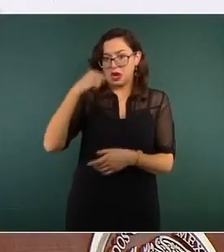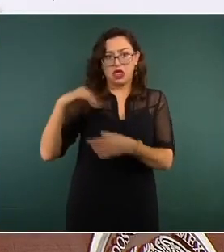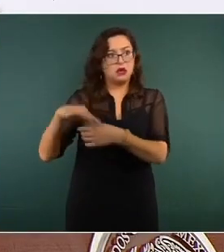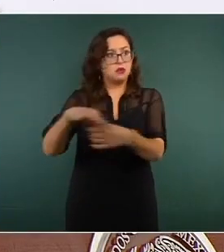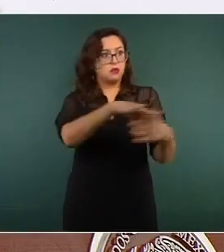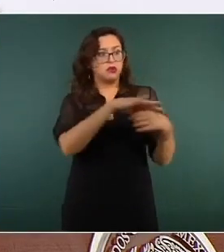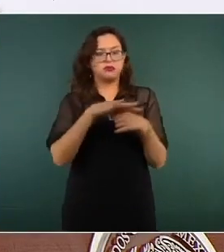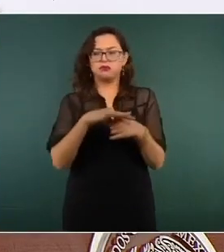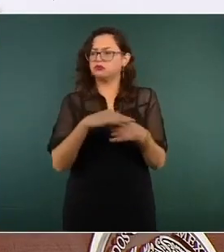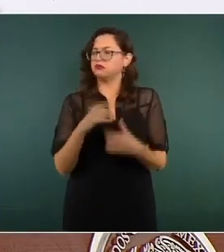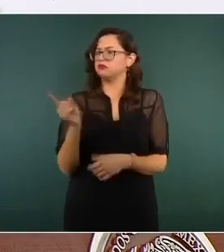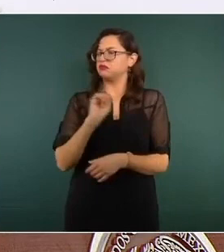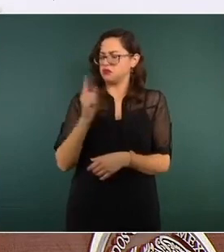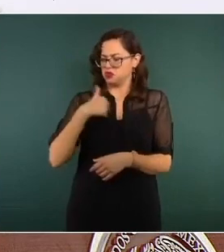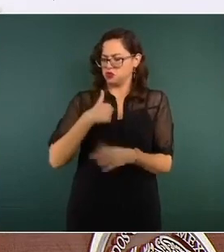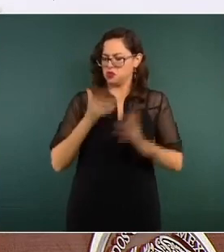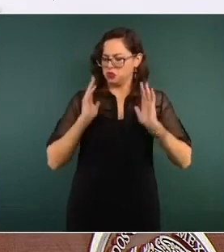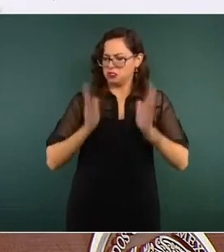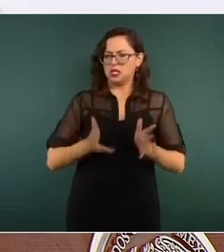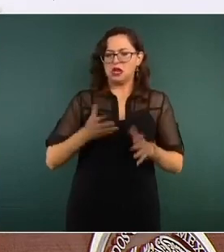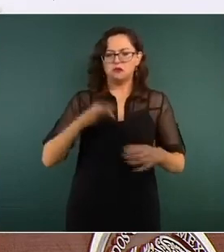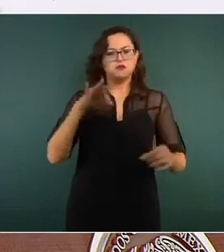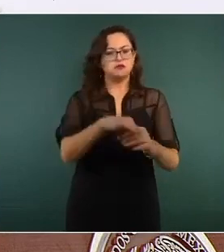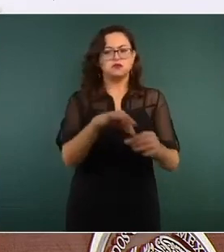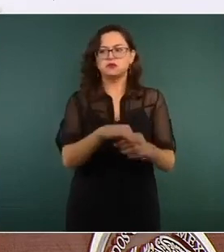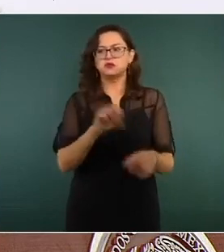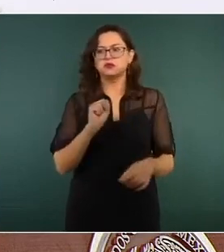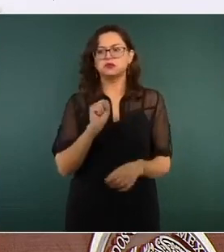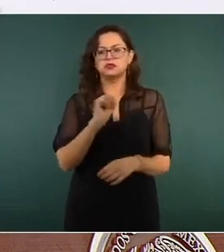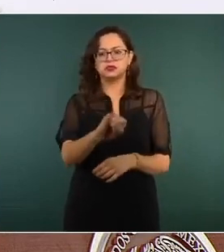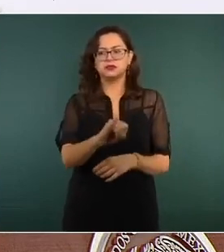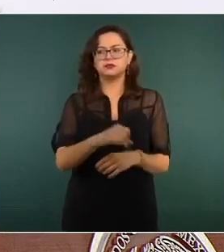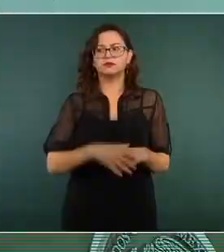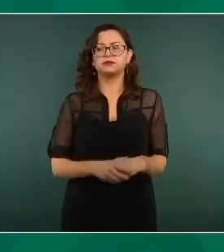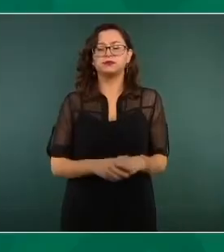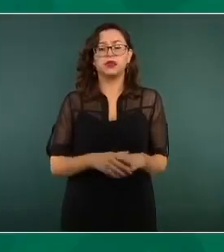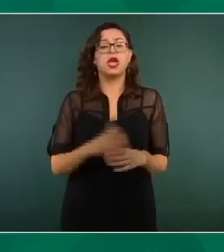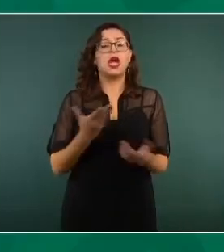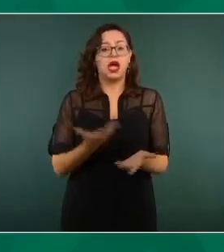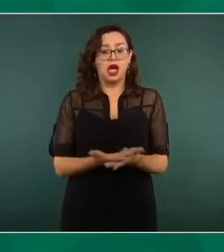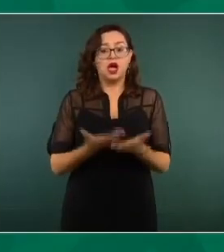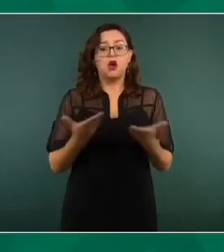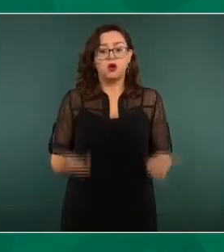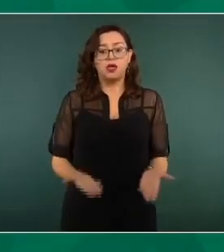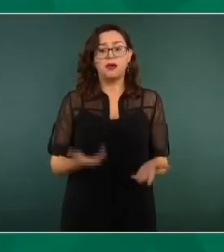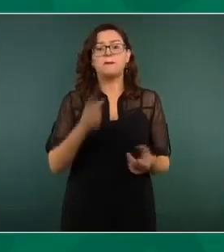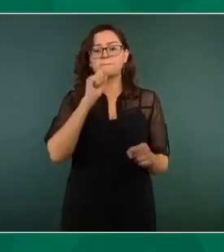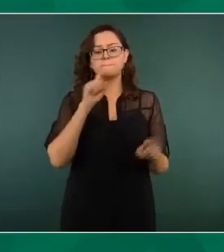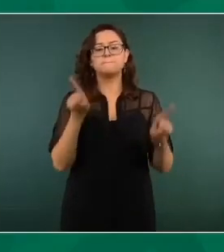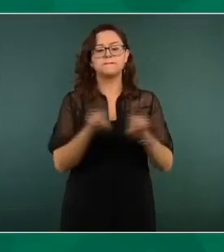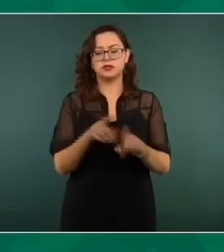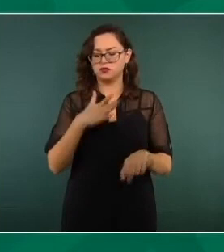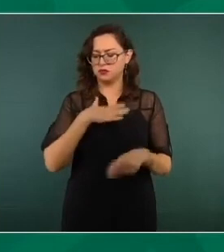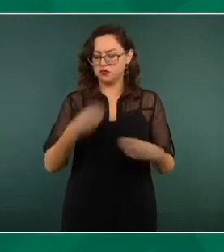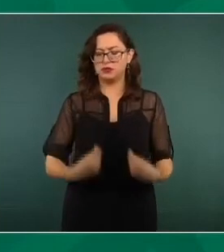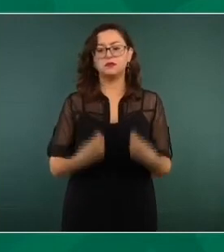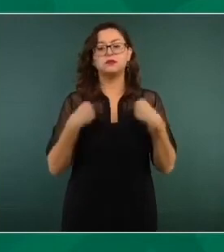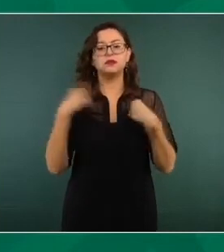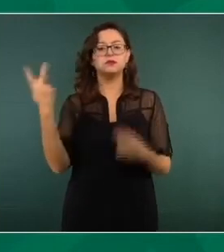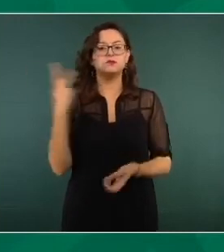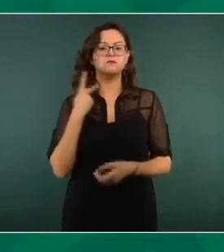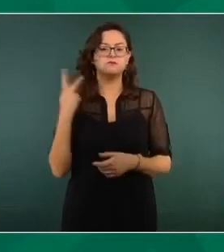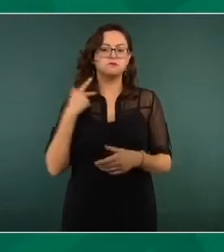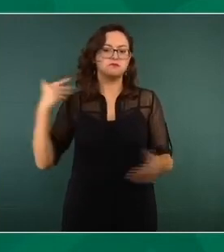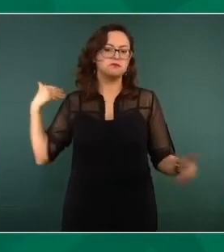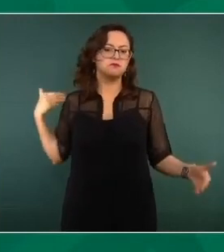convicción personal. Además, lo reitero, lo he dicho siempre en mi vida política, su servidor